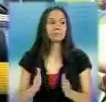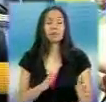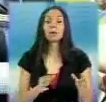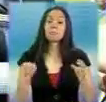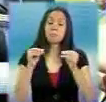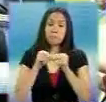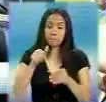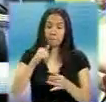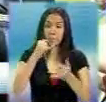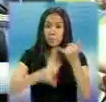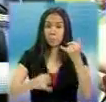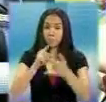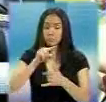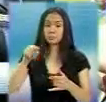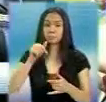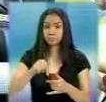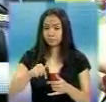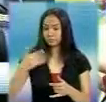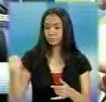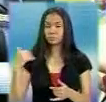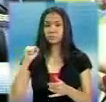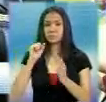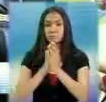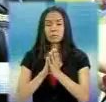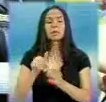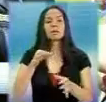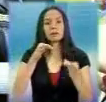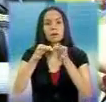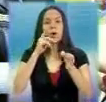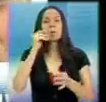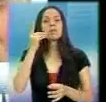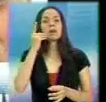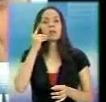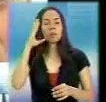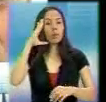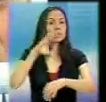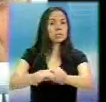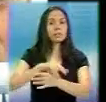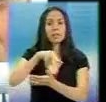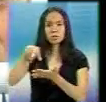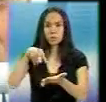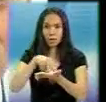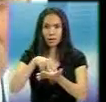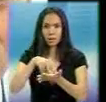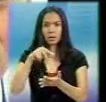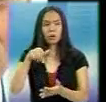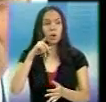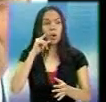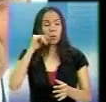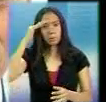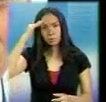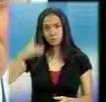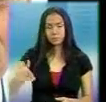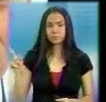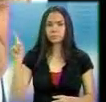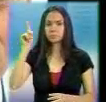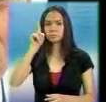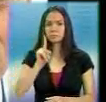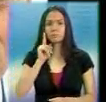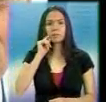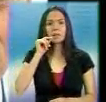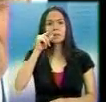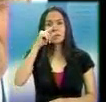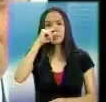Además, este fin de semana, el presidente Pérez Molina anunció el nombre del nuevo director de la Policía Nacional Civil. Se trata del comisario Telemaco